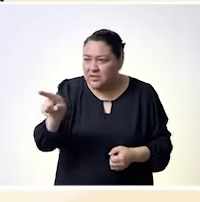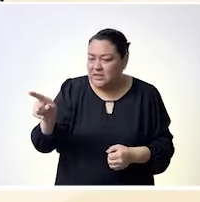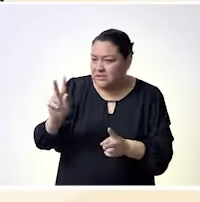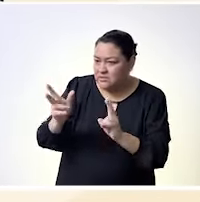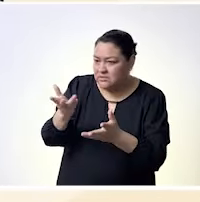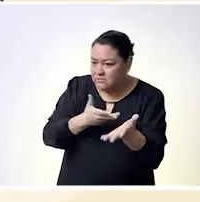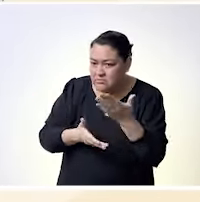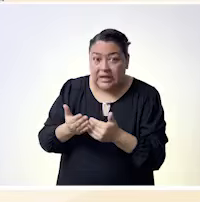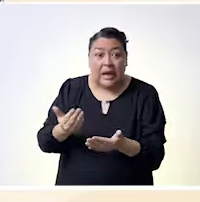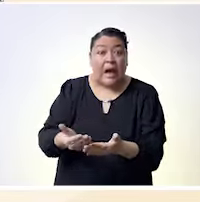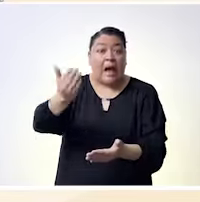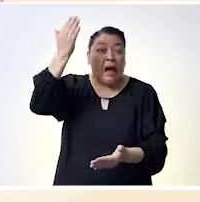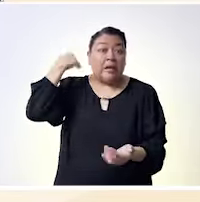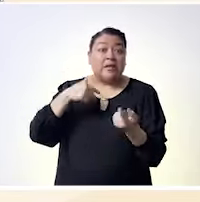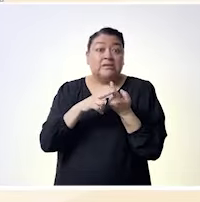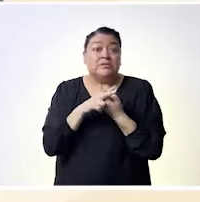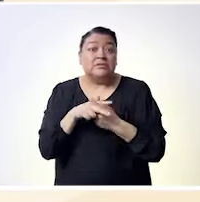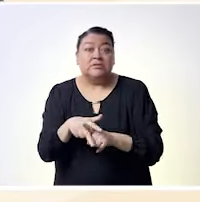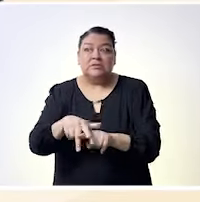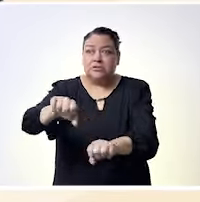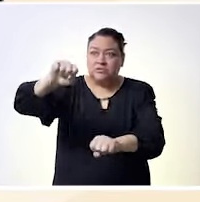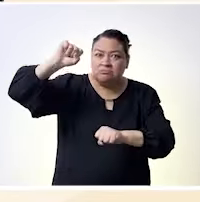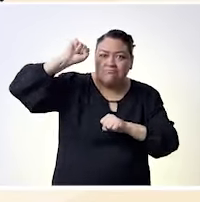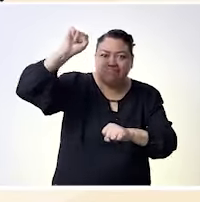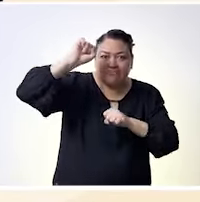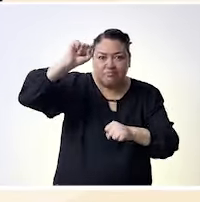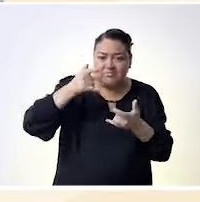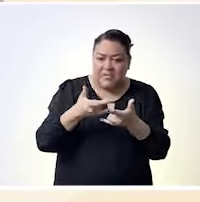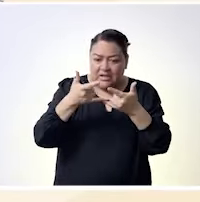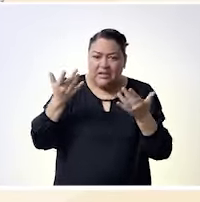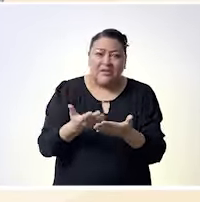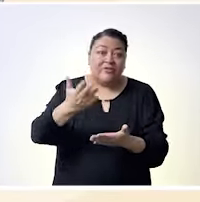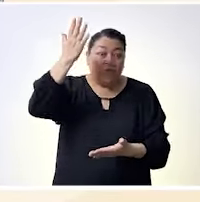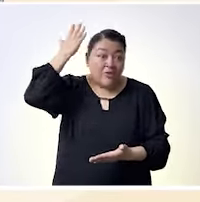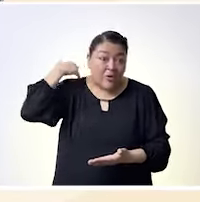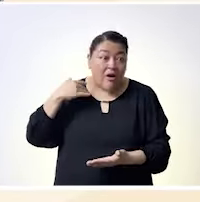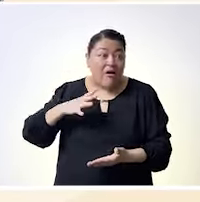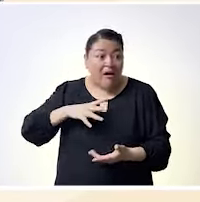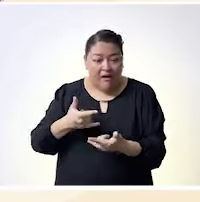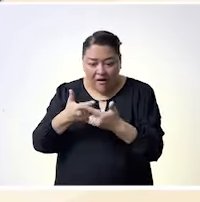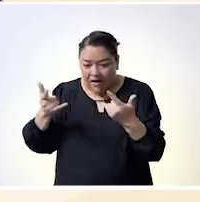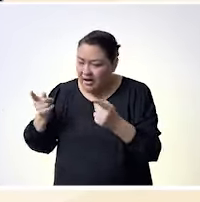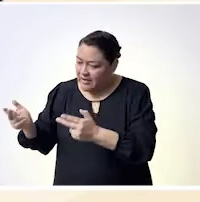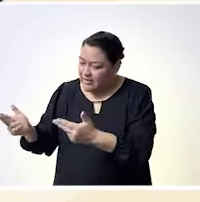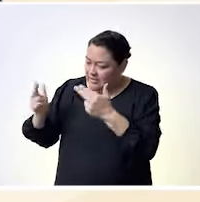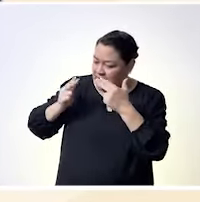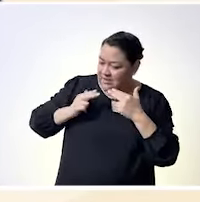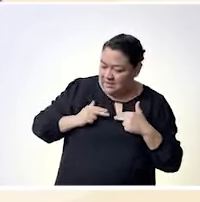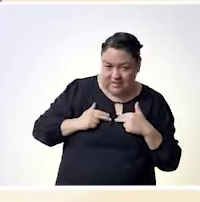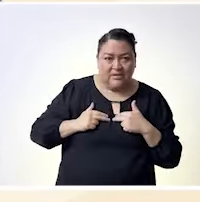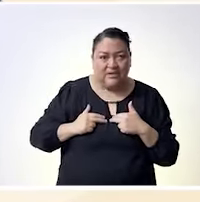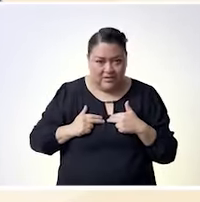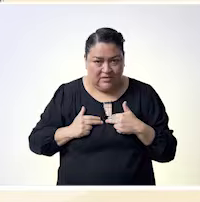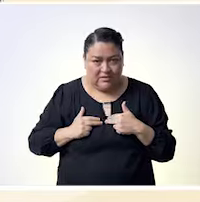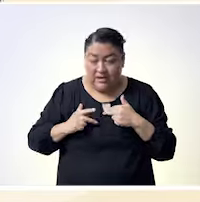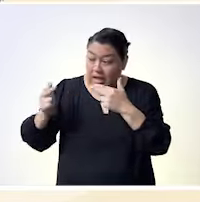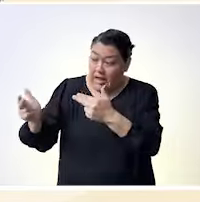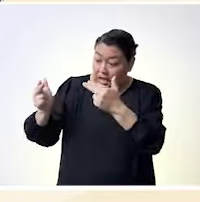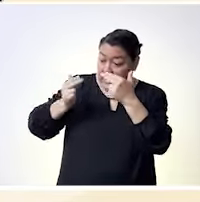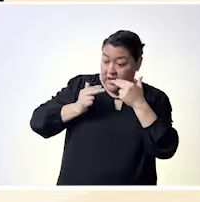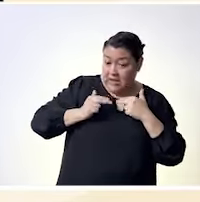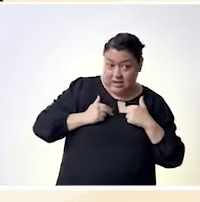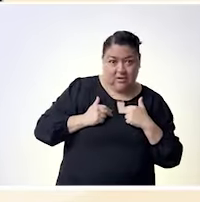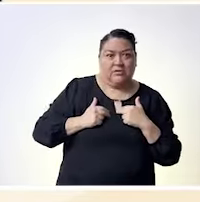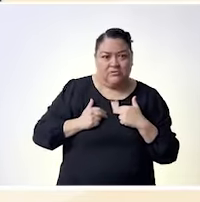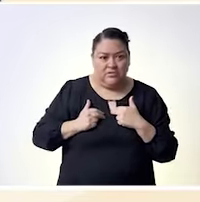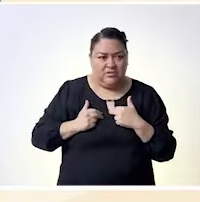José Luis pero que el sistema nos está aplicando ¿no? esta esta pata que le falta a